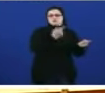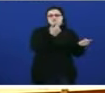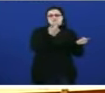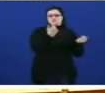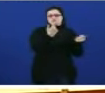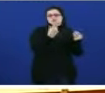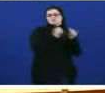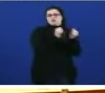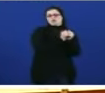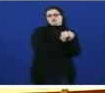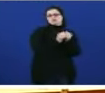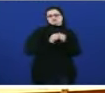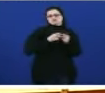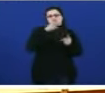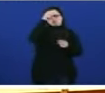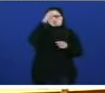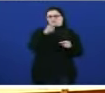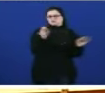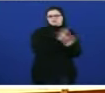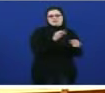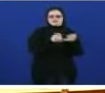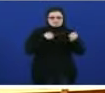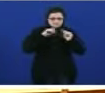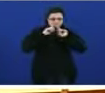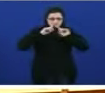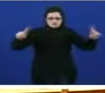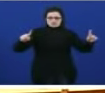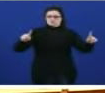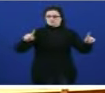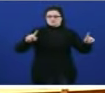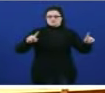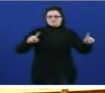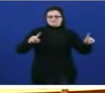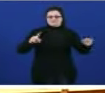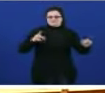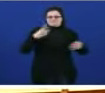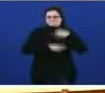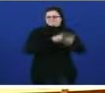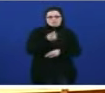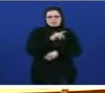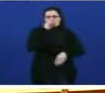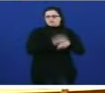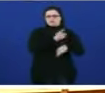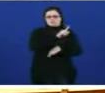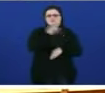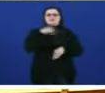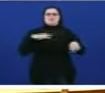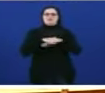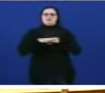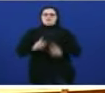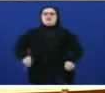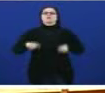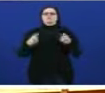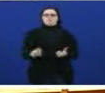meses este primeiro ano revelador da nula sensibilidad ambiental do seu goberno. abren a rede natura a instalación de